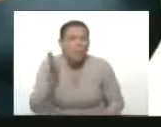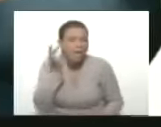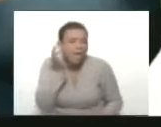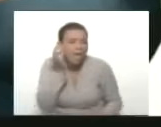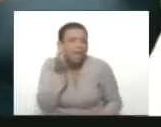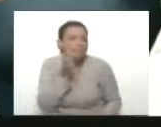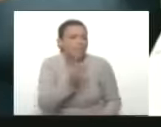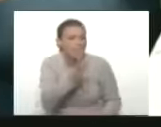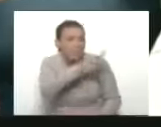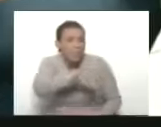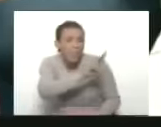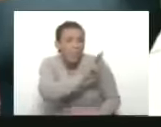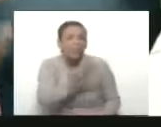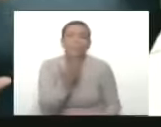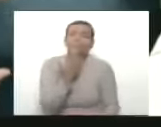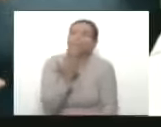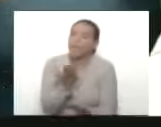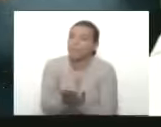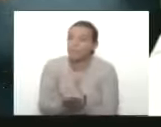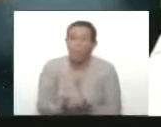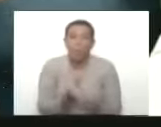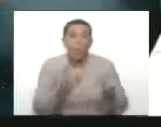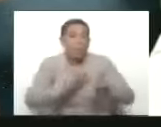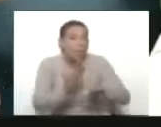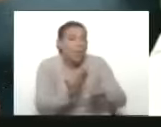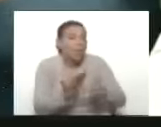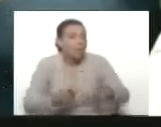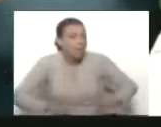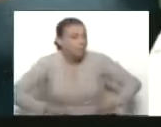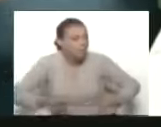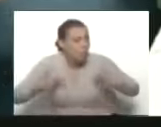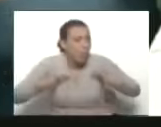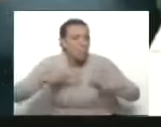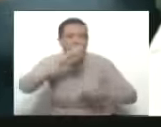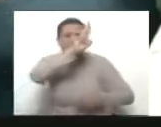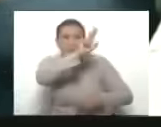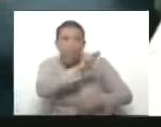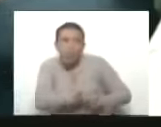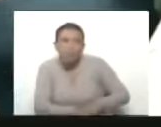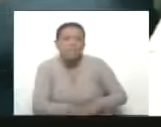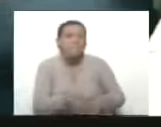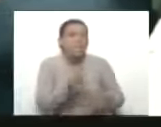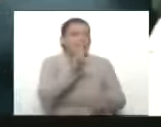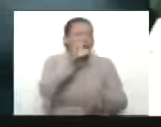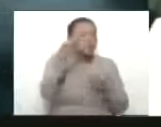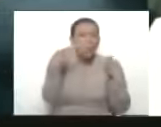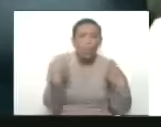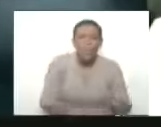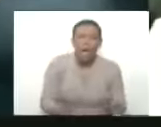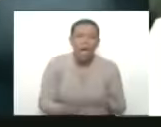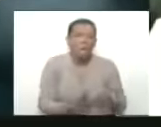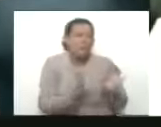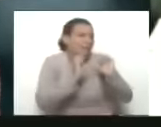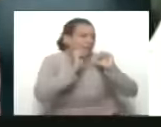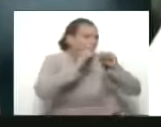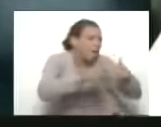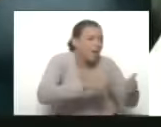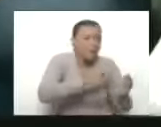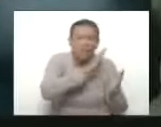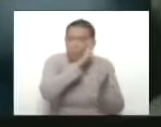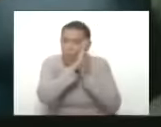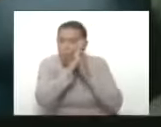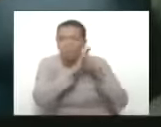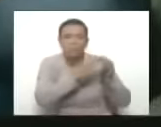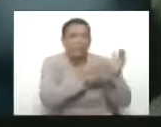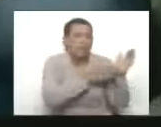es una misión que abarca la vida cotidiana de la mujer venezolana su vida trascendental en sus